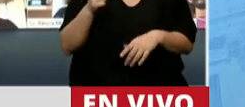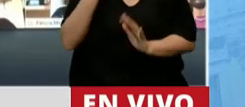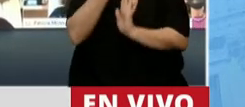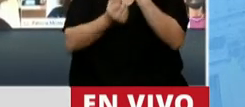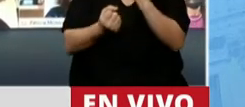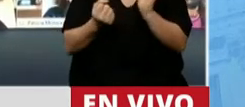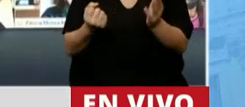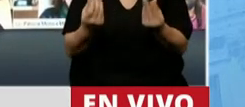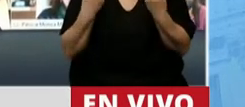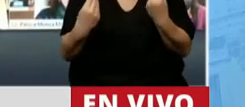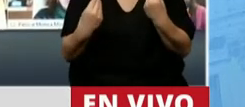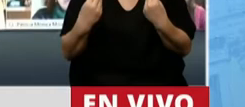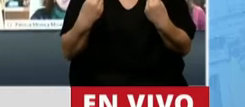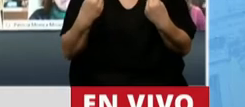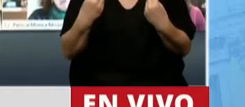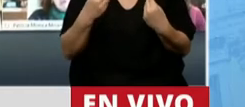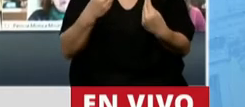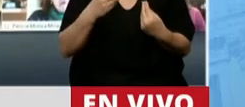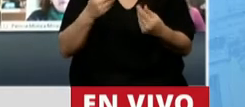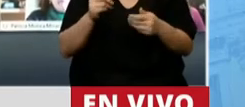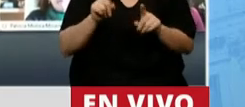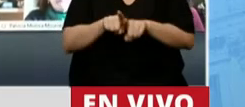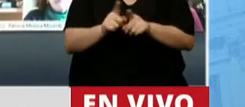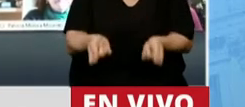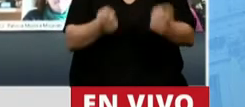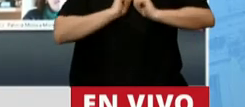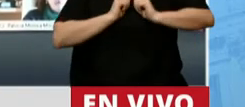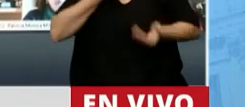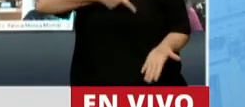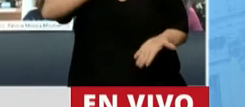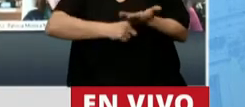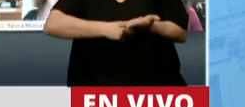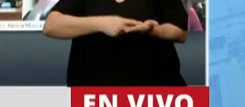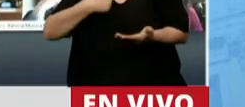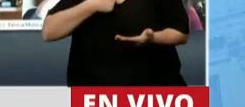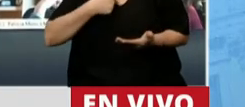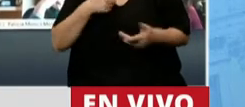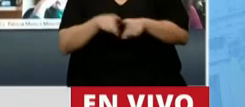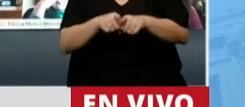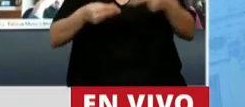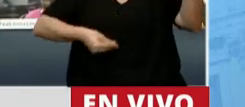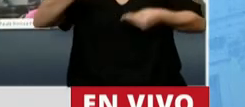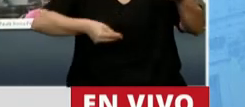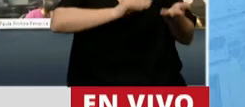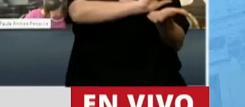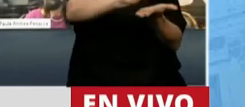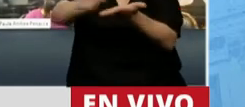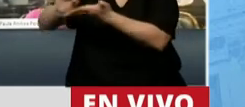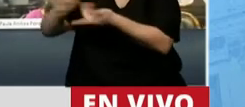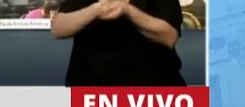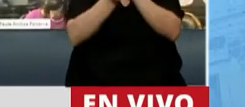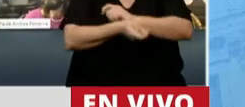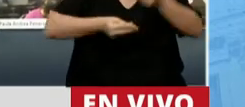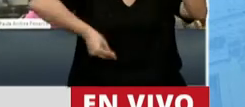superpoderes para reorganizar partidas presupuestarias, modificarlas,